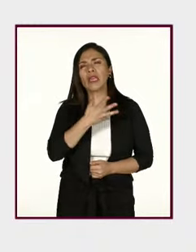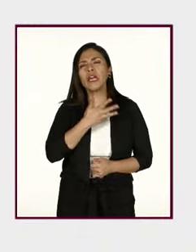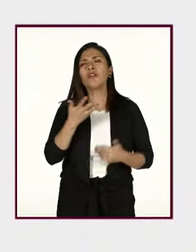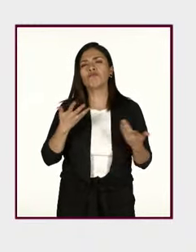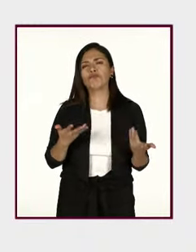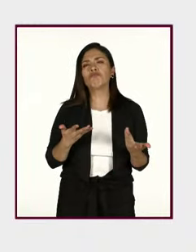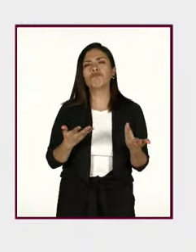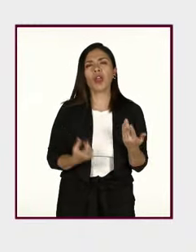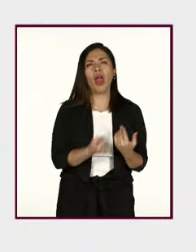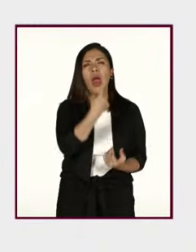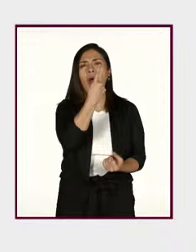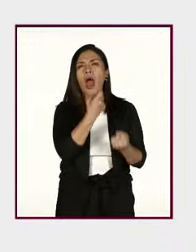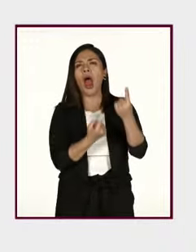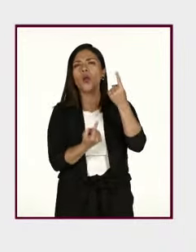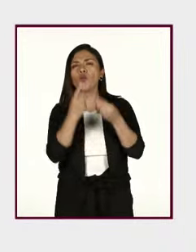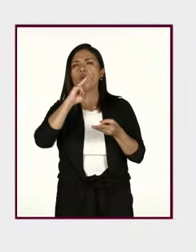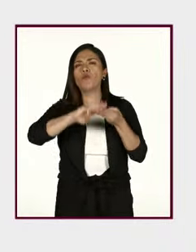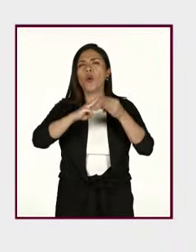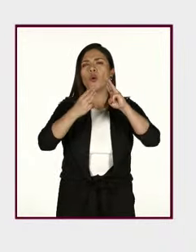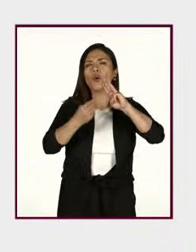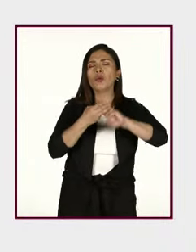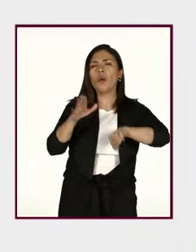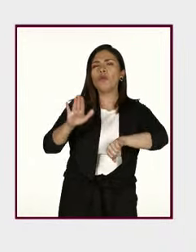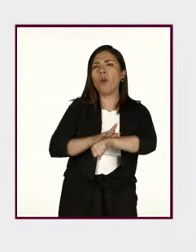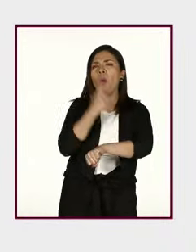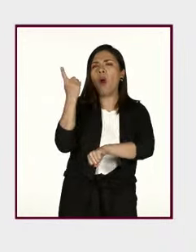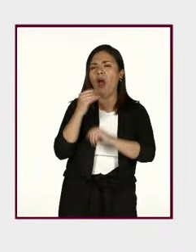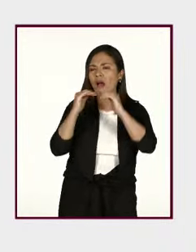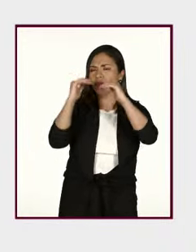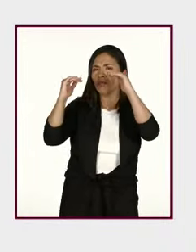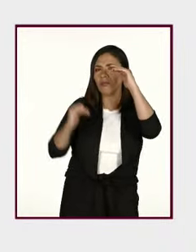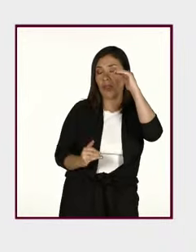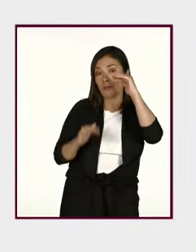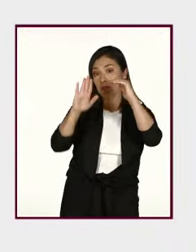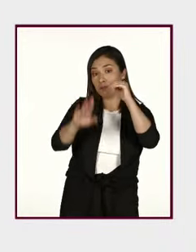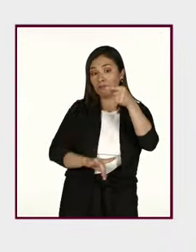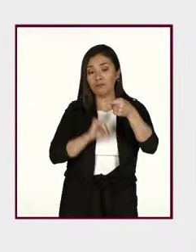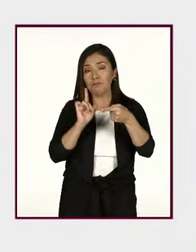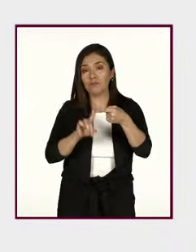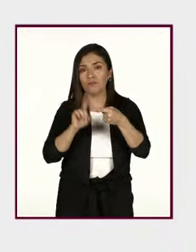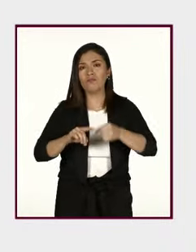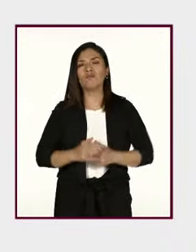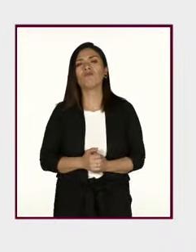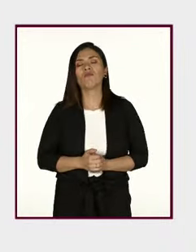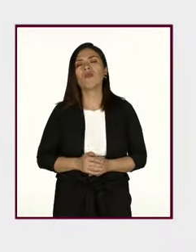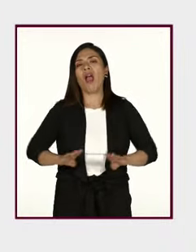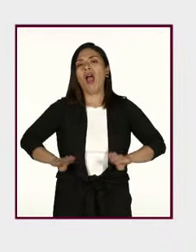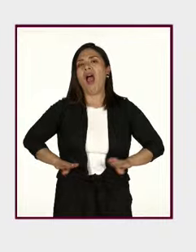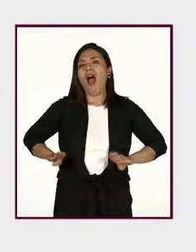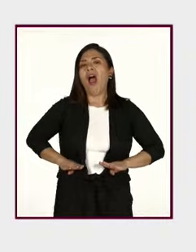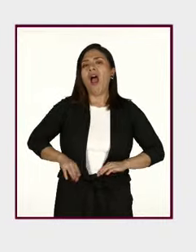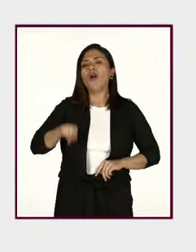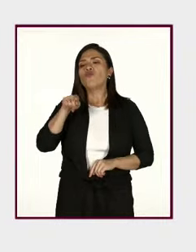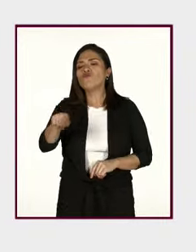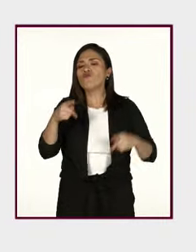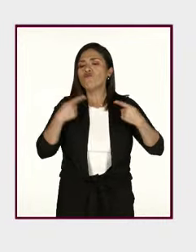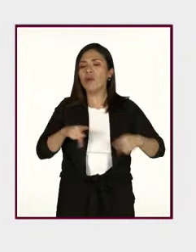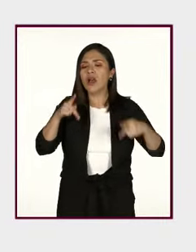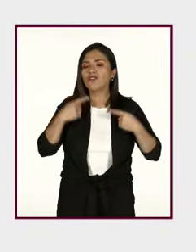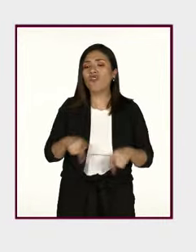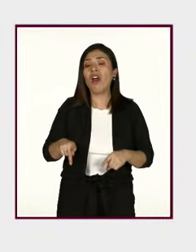causas que producen las desigualdades. Una es la condición de clase o situación